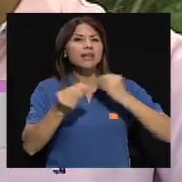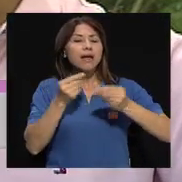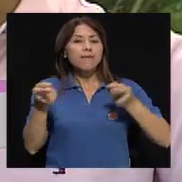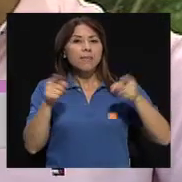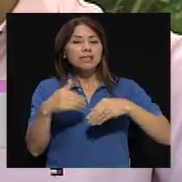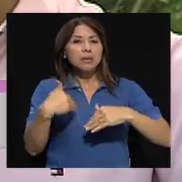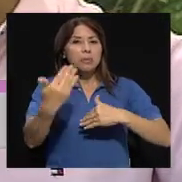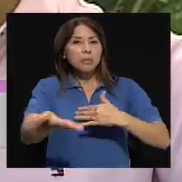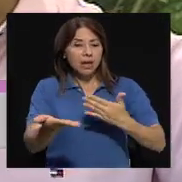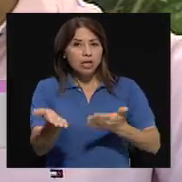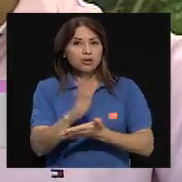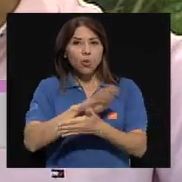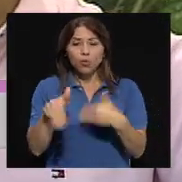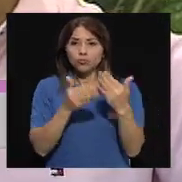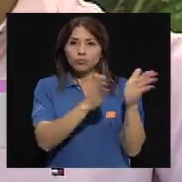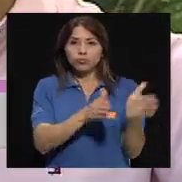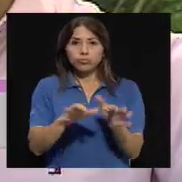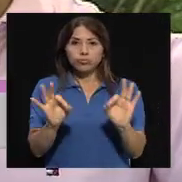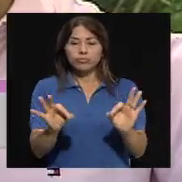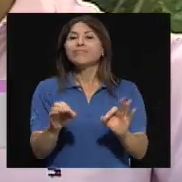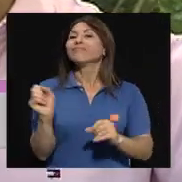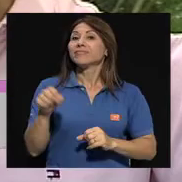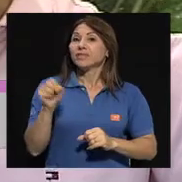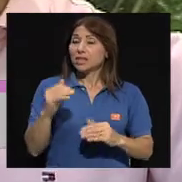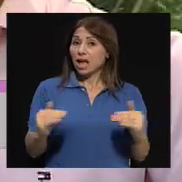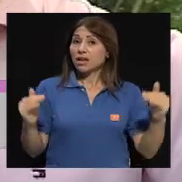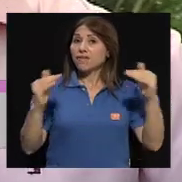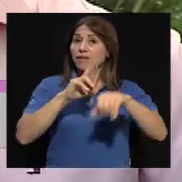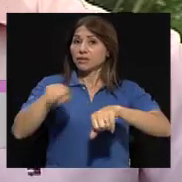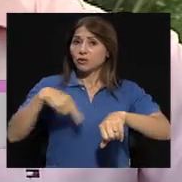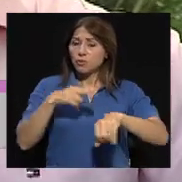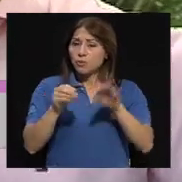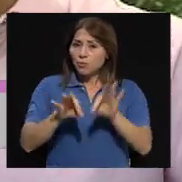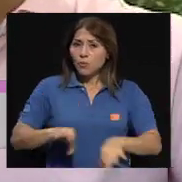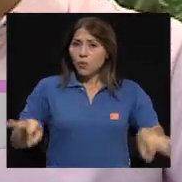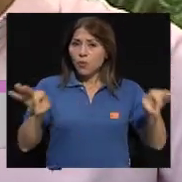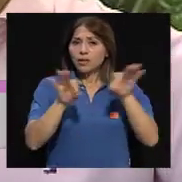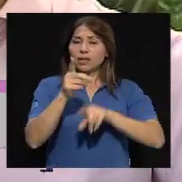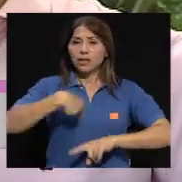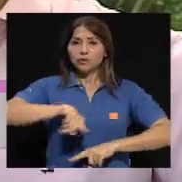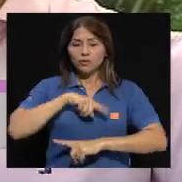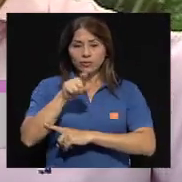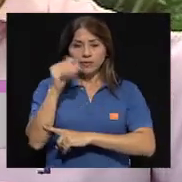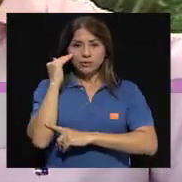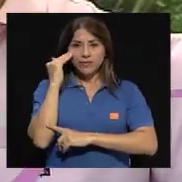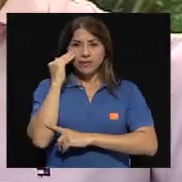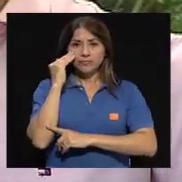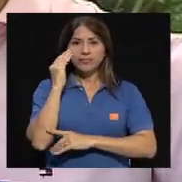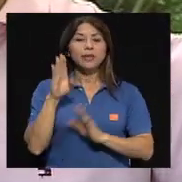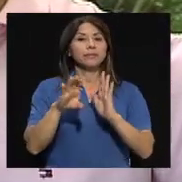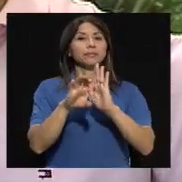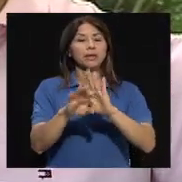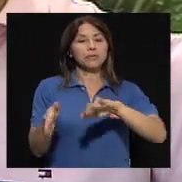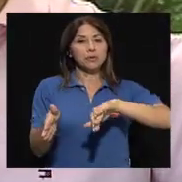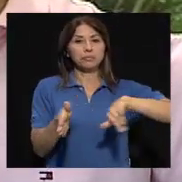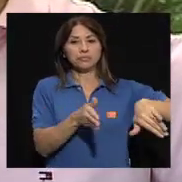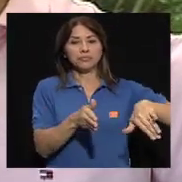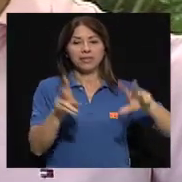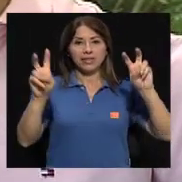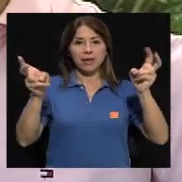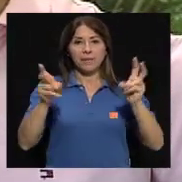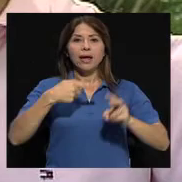iniciativas que son importantes de rescatar. Nuestras familias, nosotros como familias,